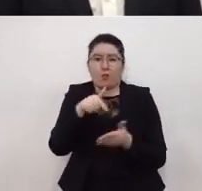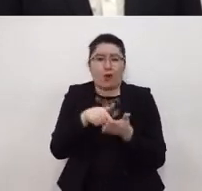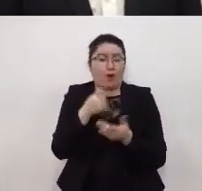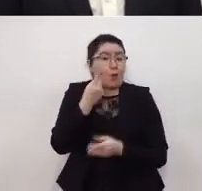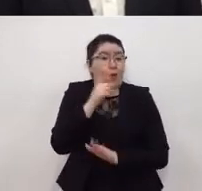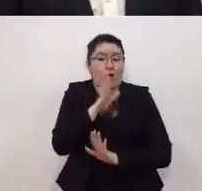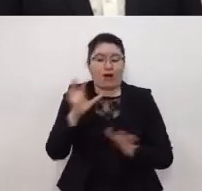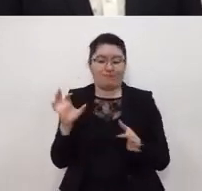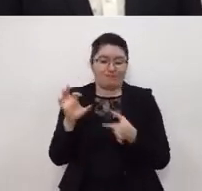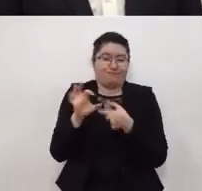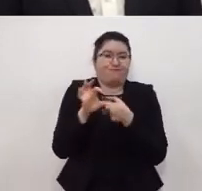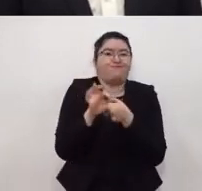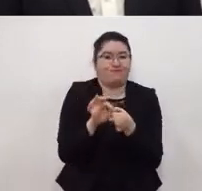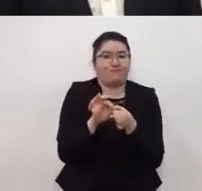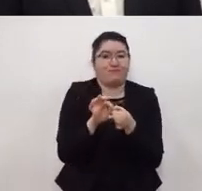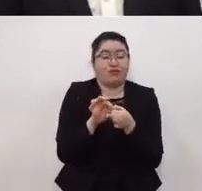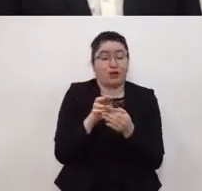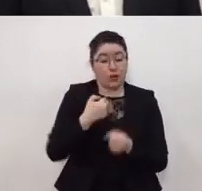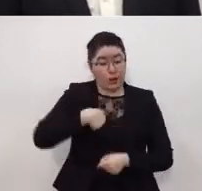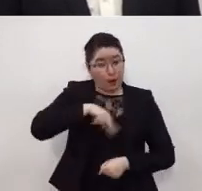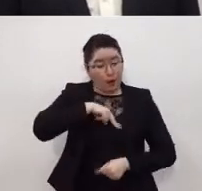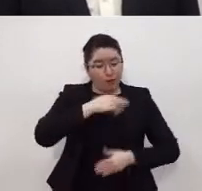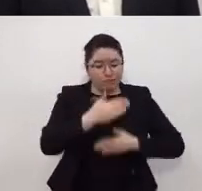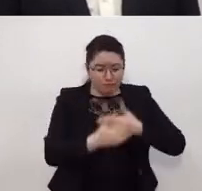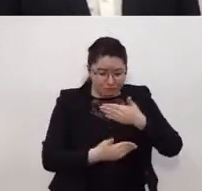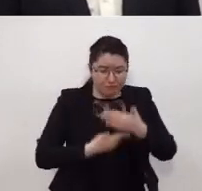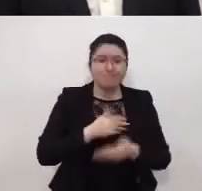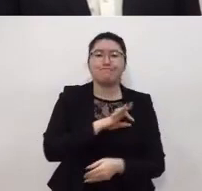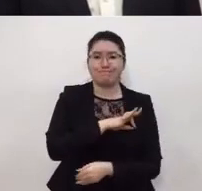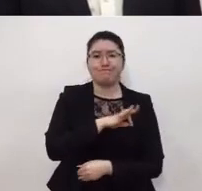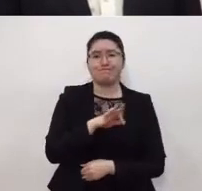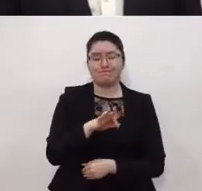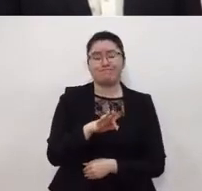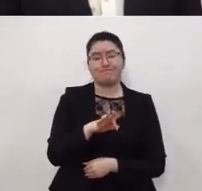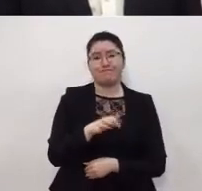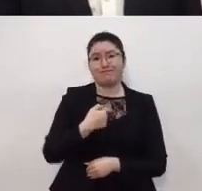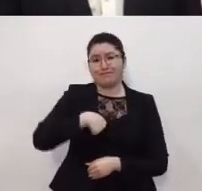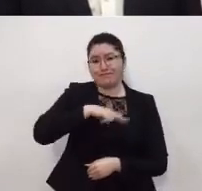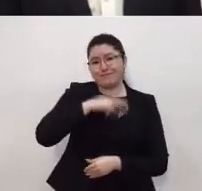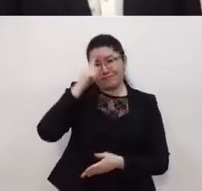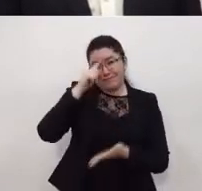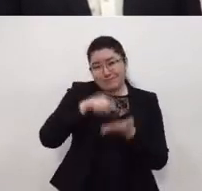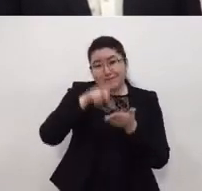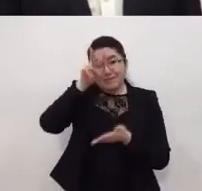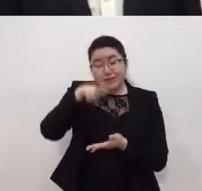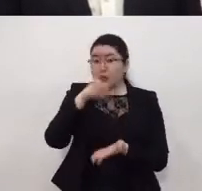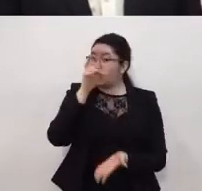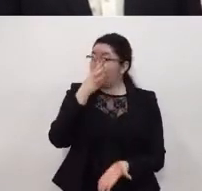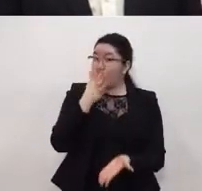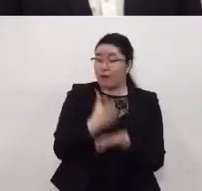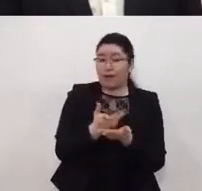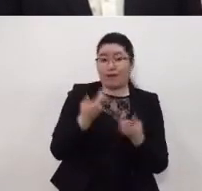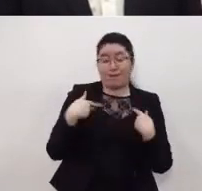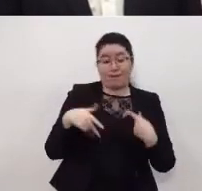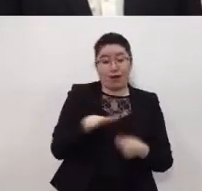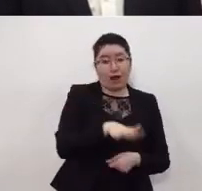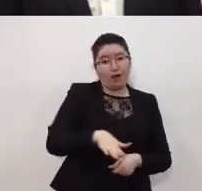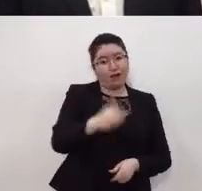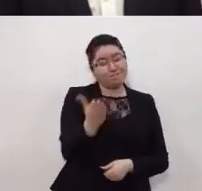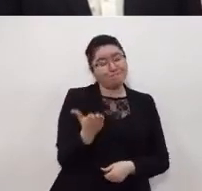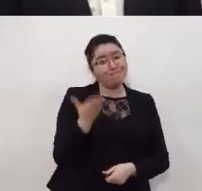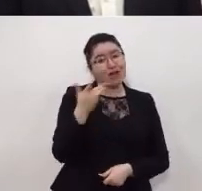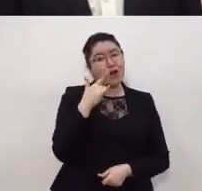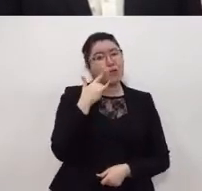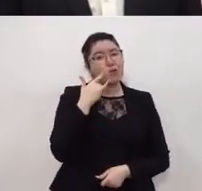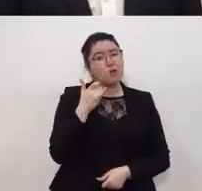vamos a salir adelante estamos convencidos de ello es nada más este esfuerzo extraordinario que le pedimos a toda la ciudadanía